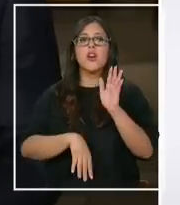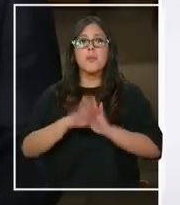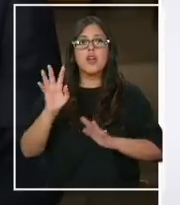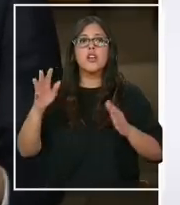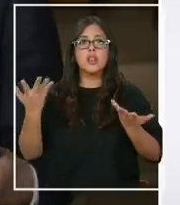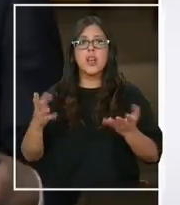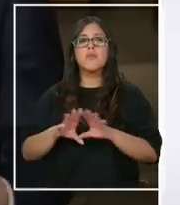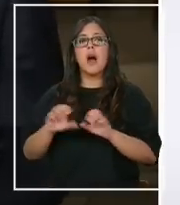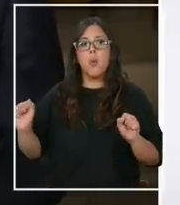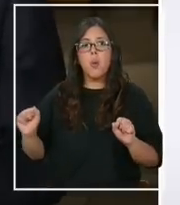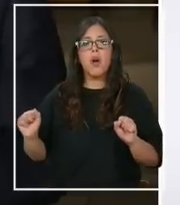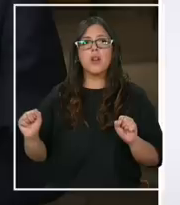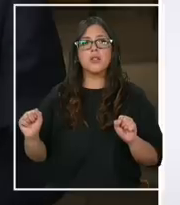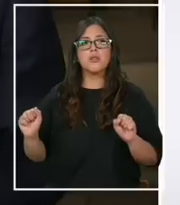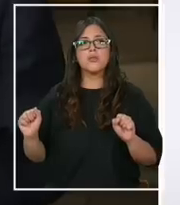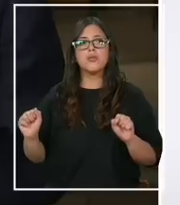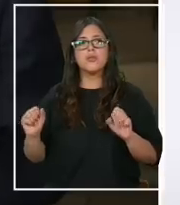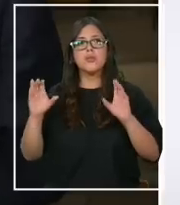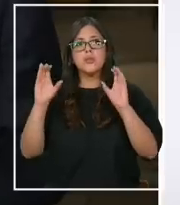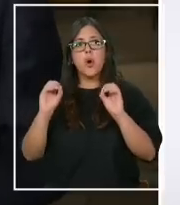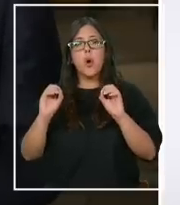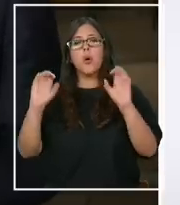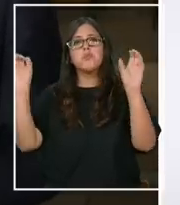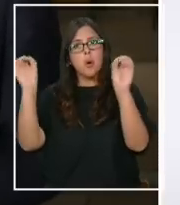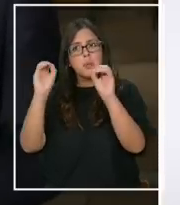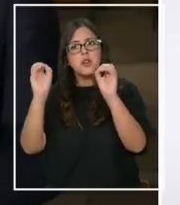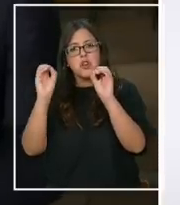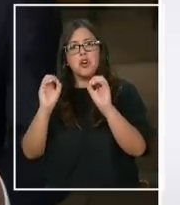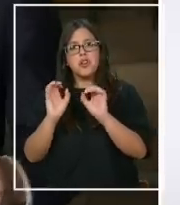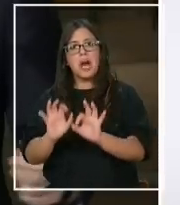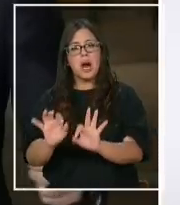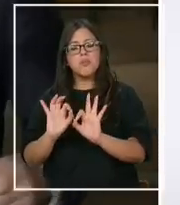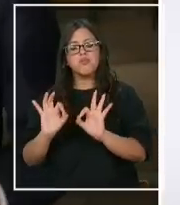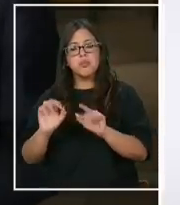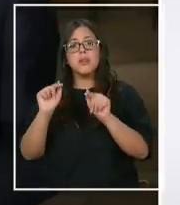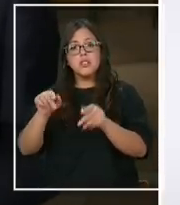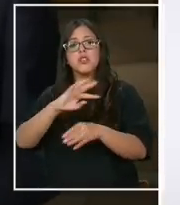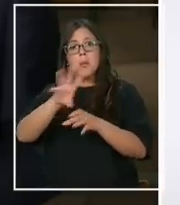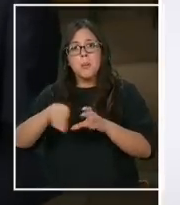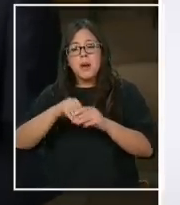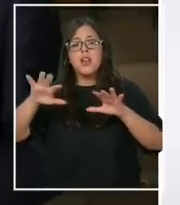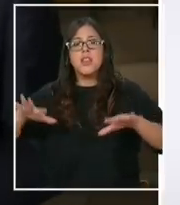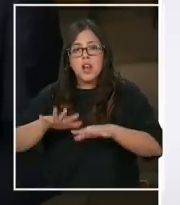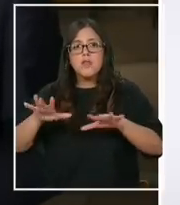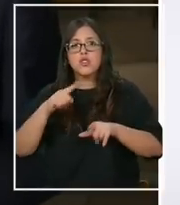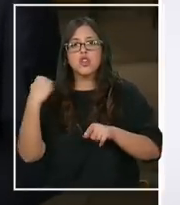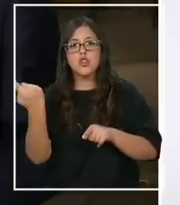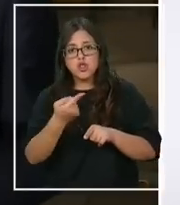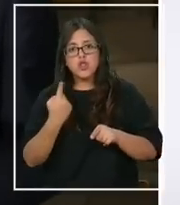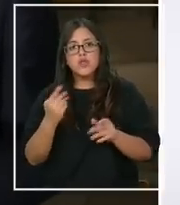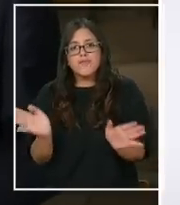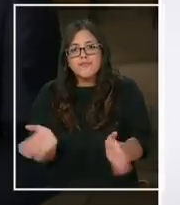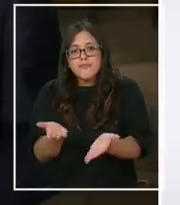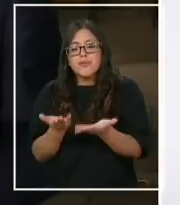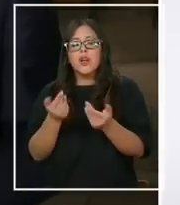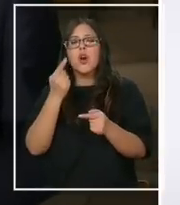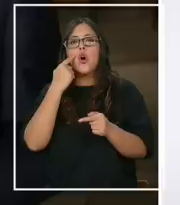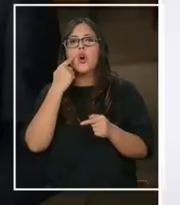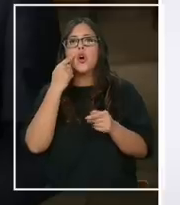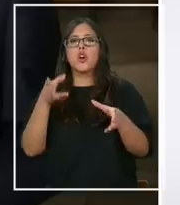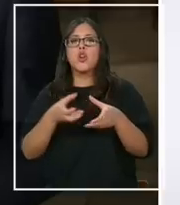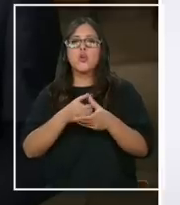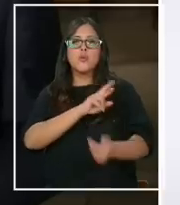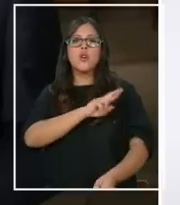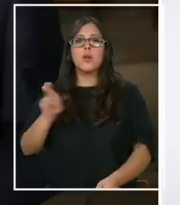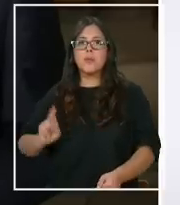coincidencias o puntos de vista común. Y yo creo que eso forma parte del esfuerzo que estamos impulsando. Ya, y con los republicanos ¿han